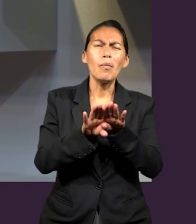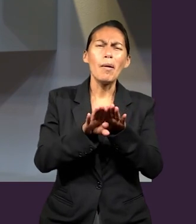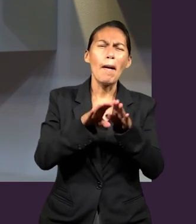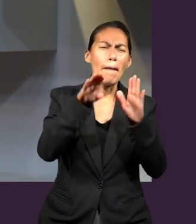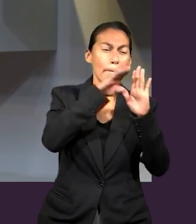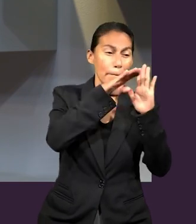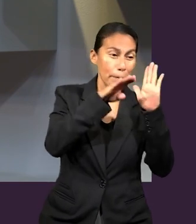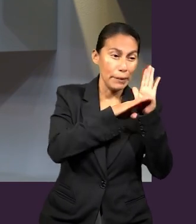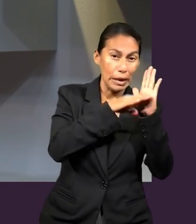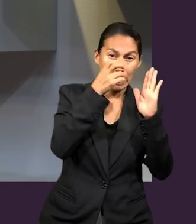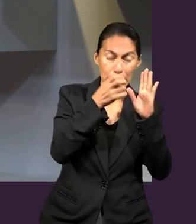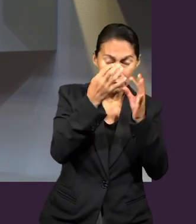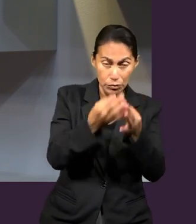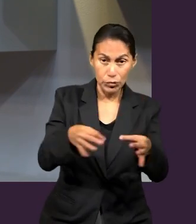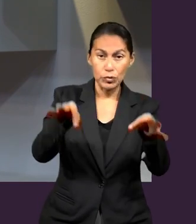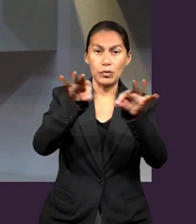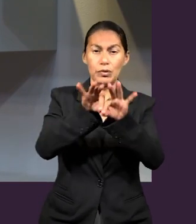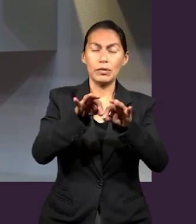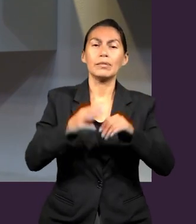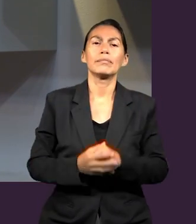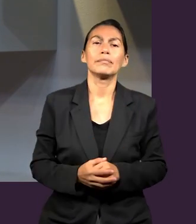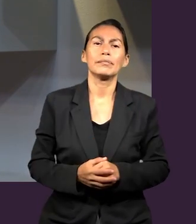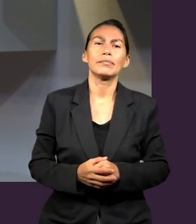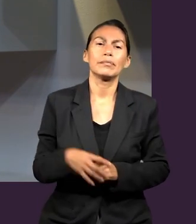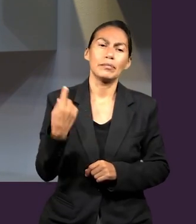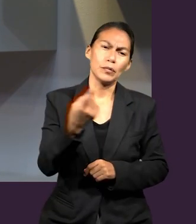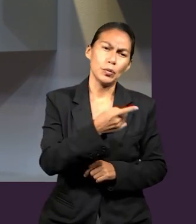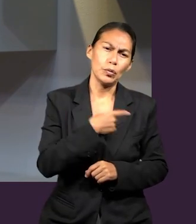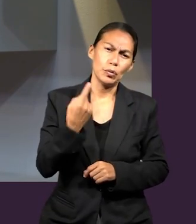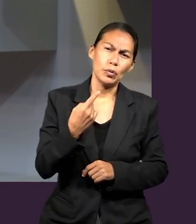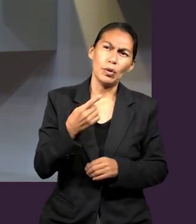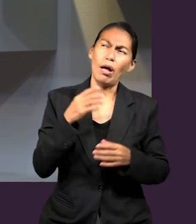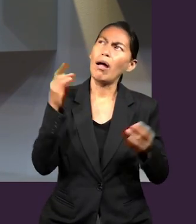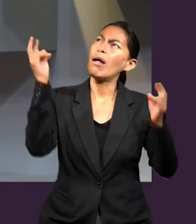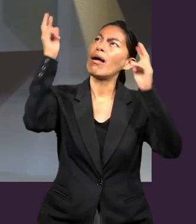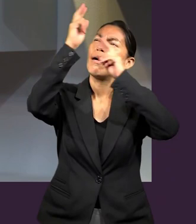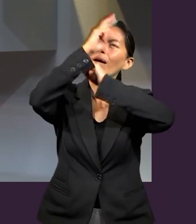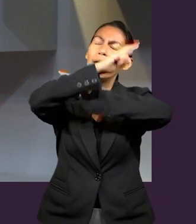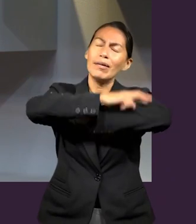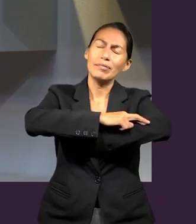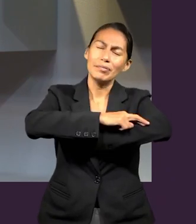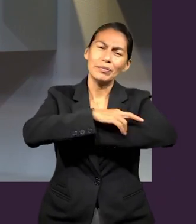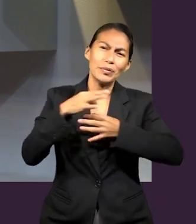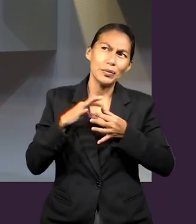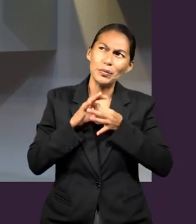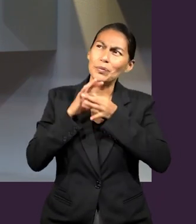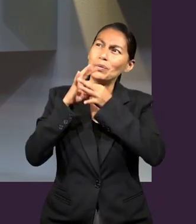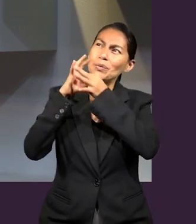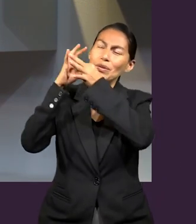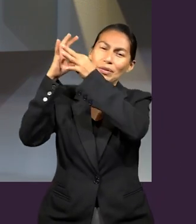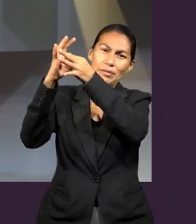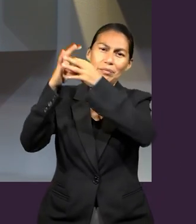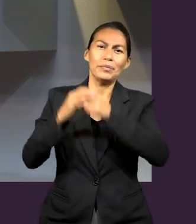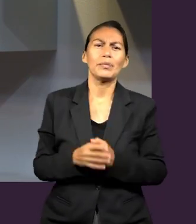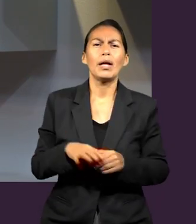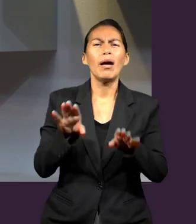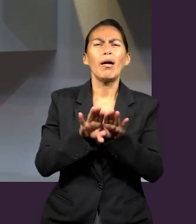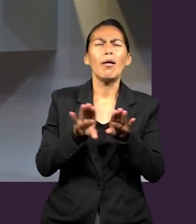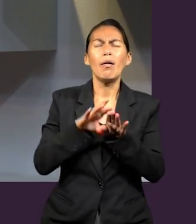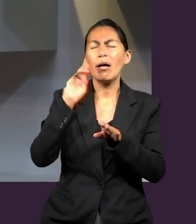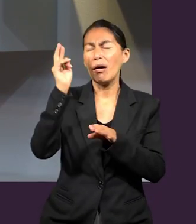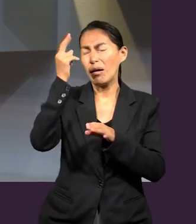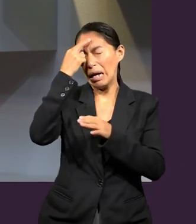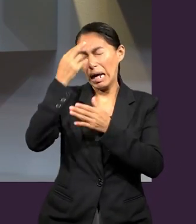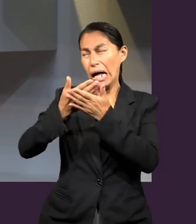juegan un papel importante en el desarrollo de nuestra reconciliación y sobre todo el hecho de